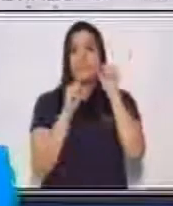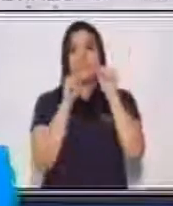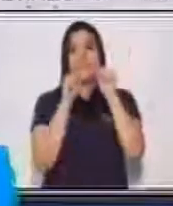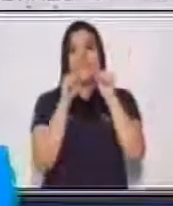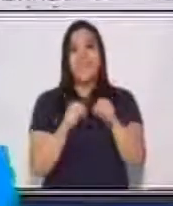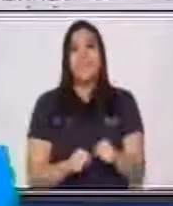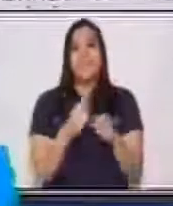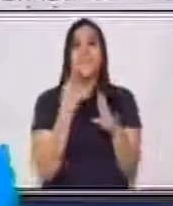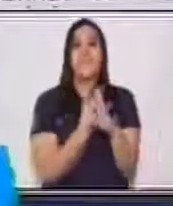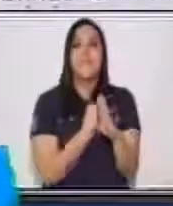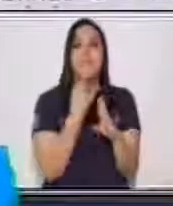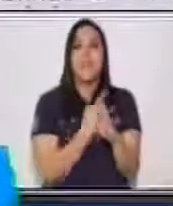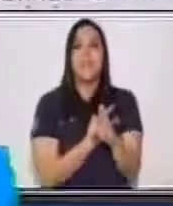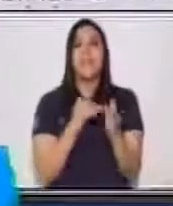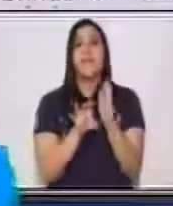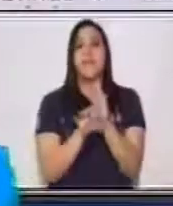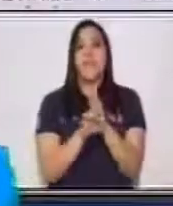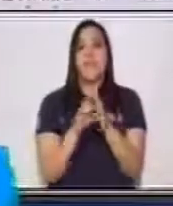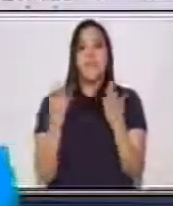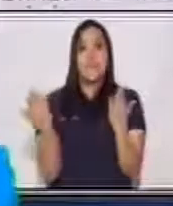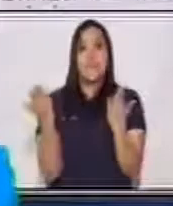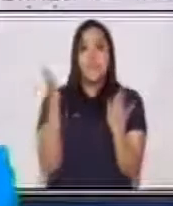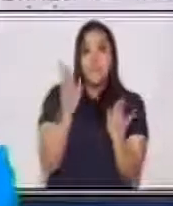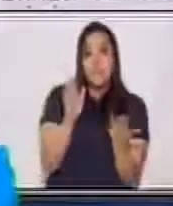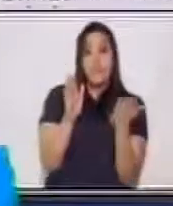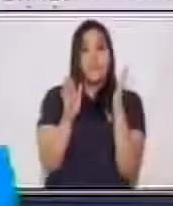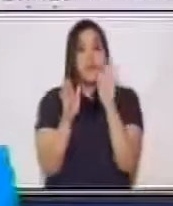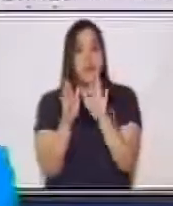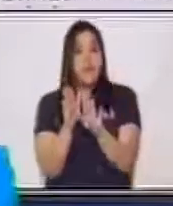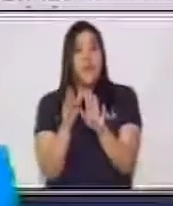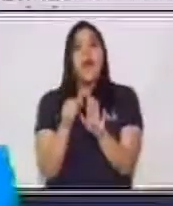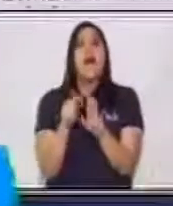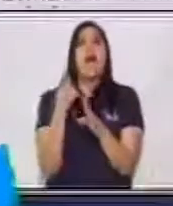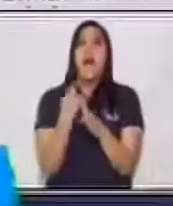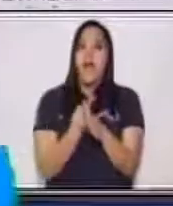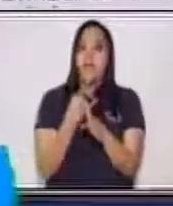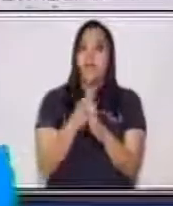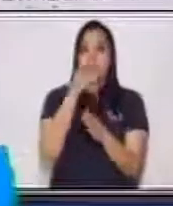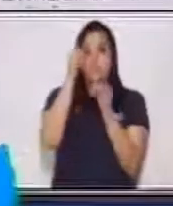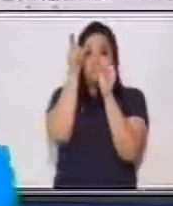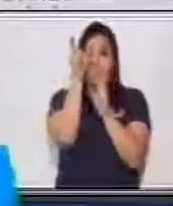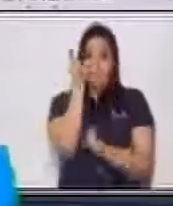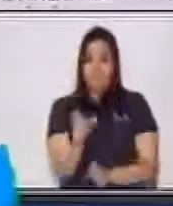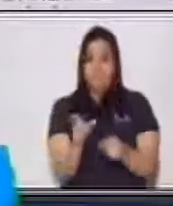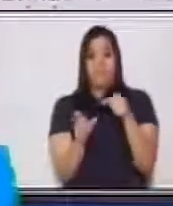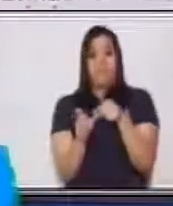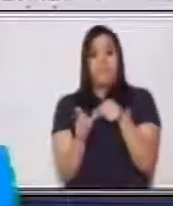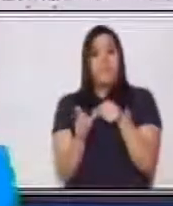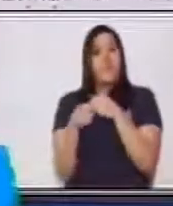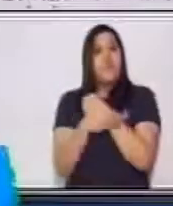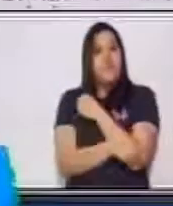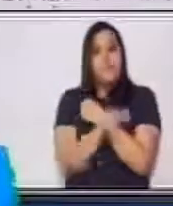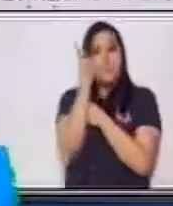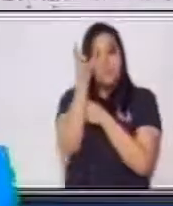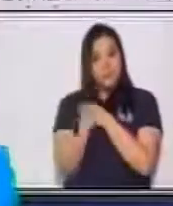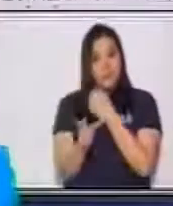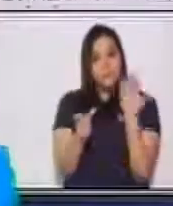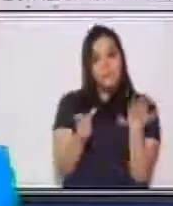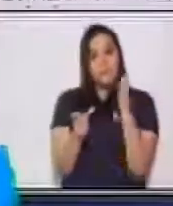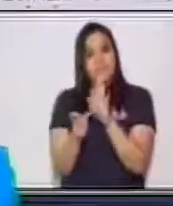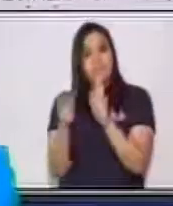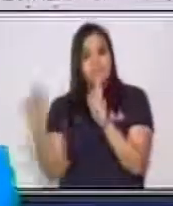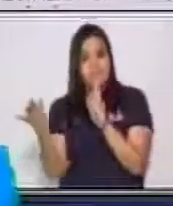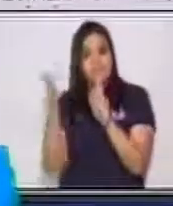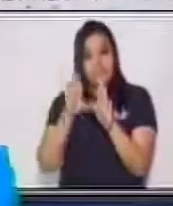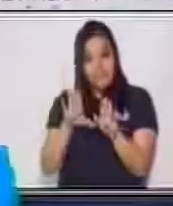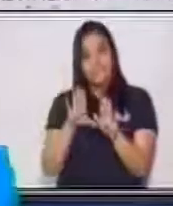utilizarlo, es doblando y usando el espacio central como el fondo del trifoliar. Entonces, tomamos